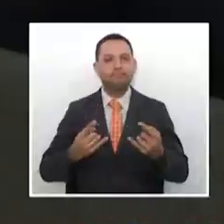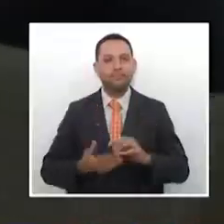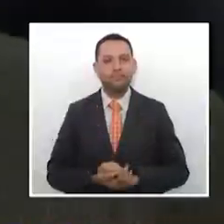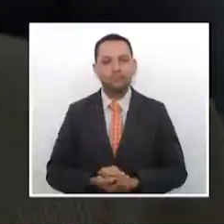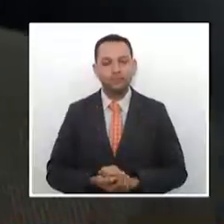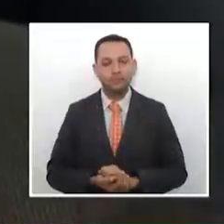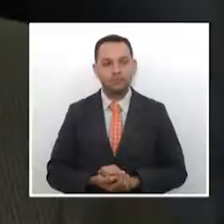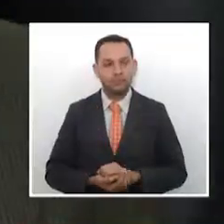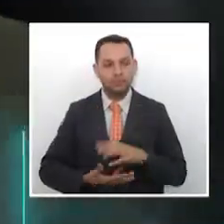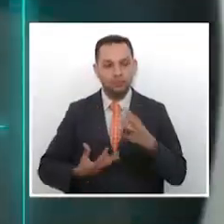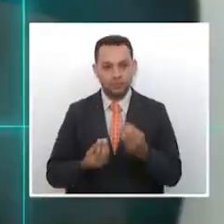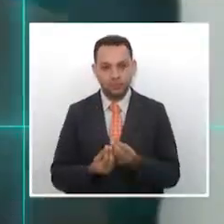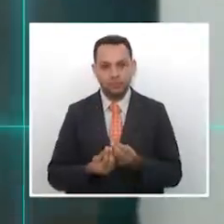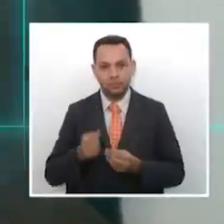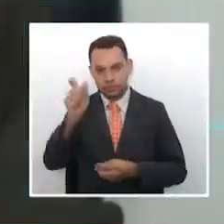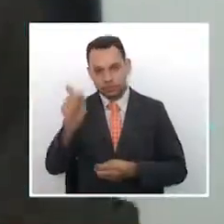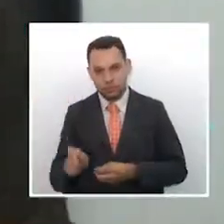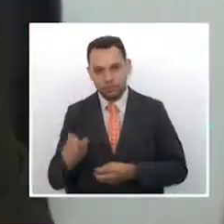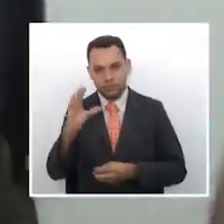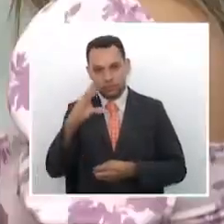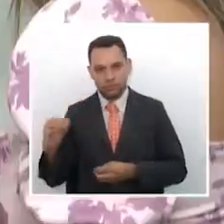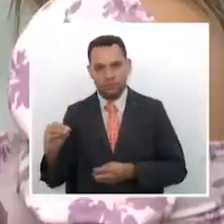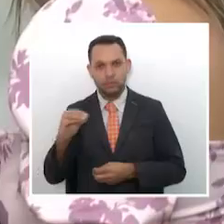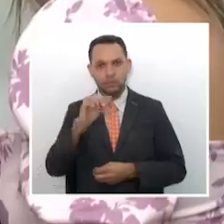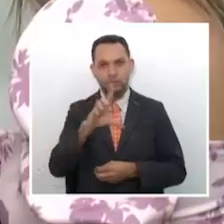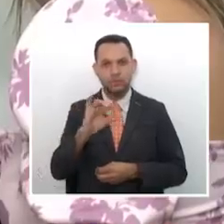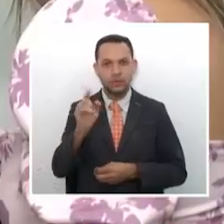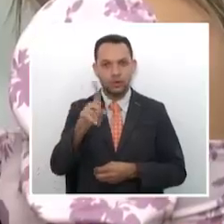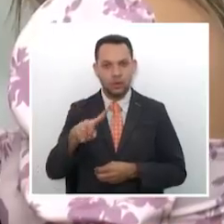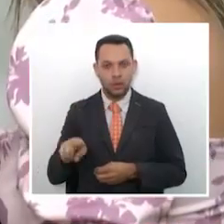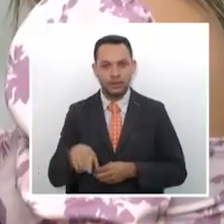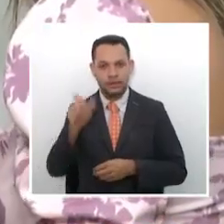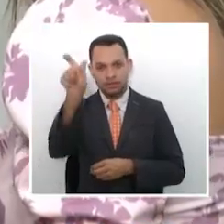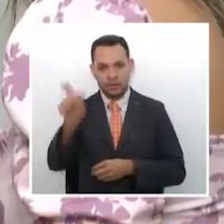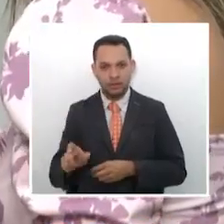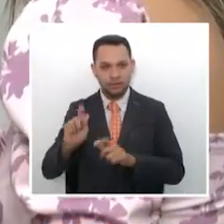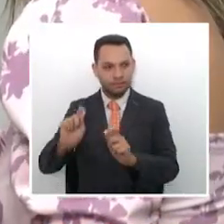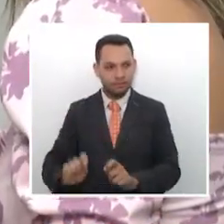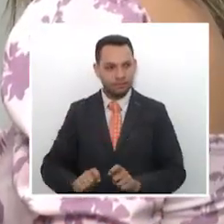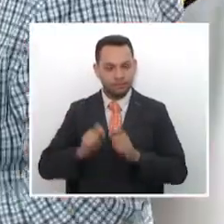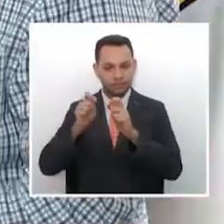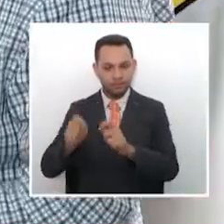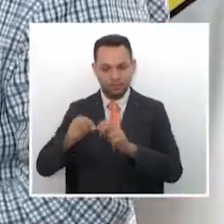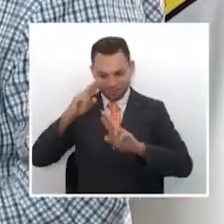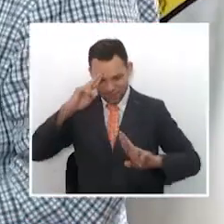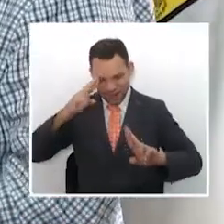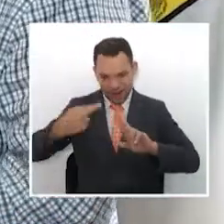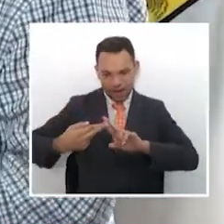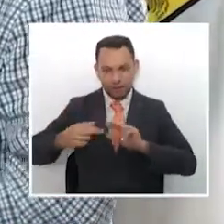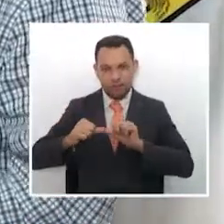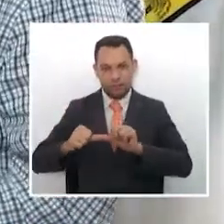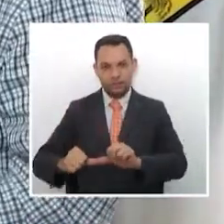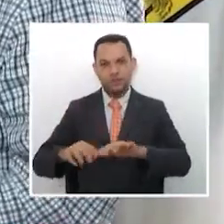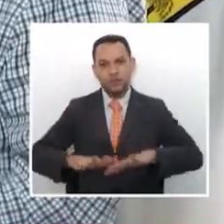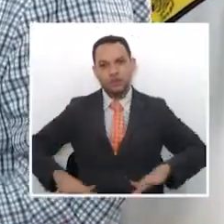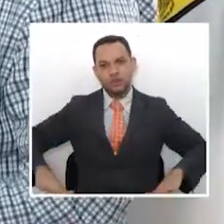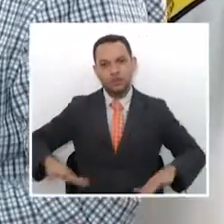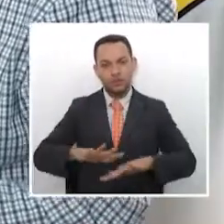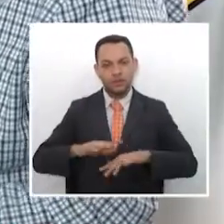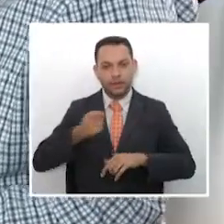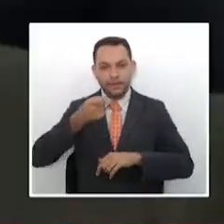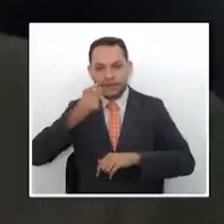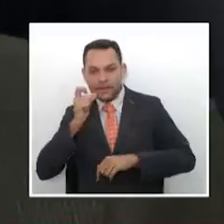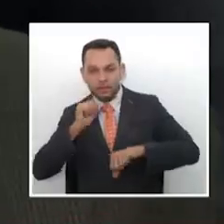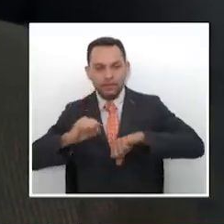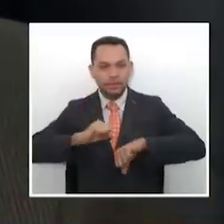El Quindiano Luis Guillermo Agudelo fue designado como nuevo gerente de la RAP Eje Cafetero. El profesional tiene